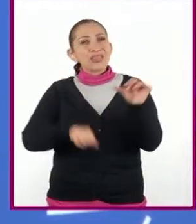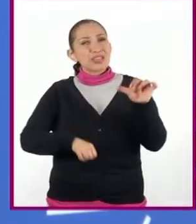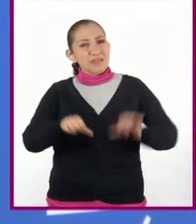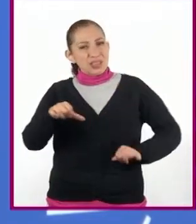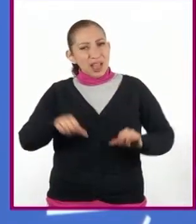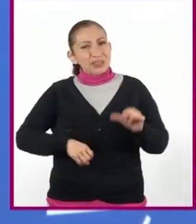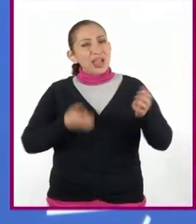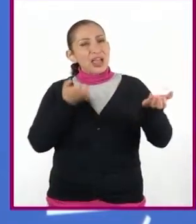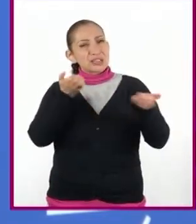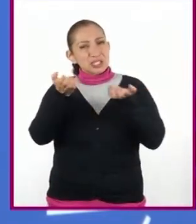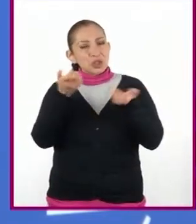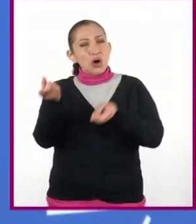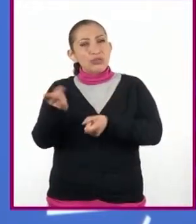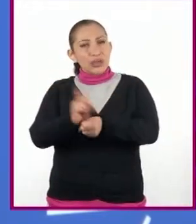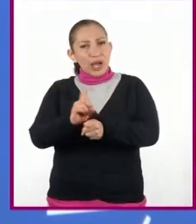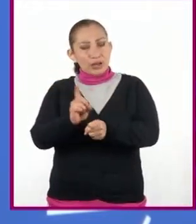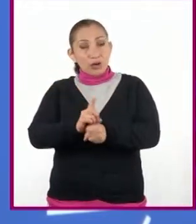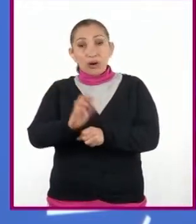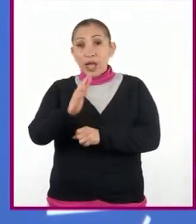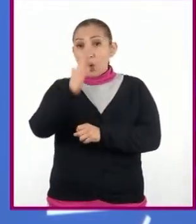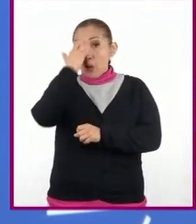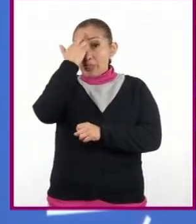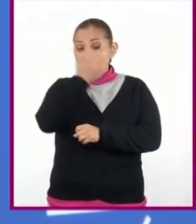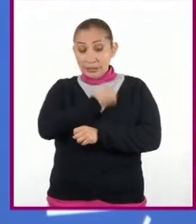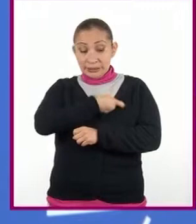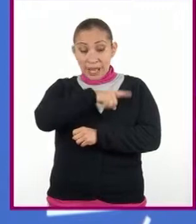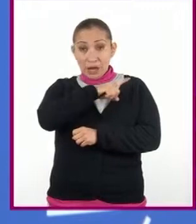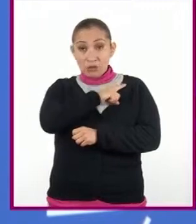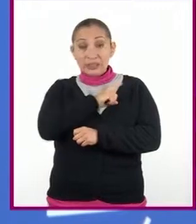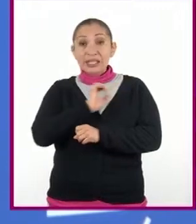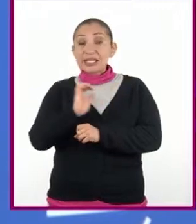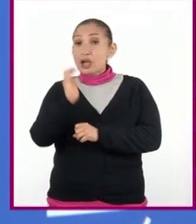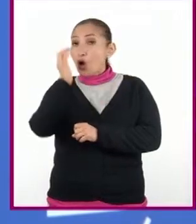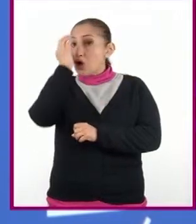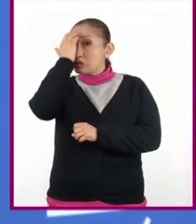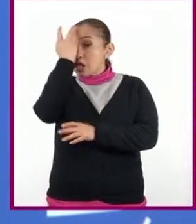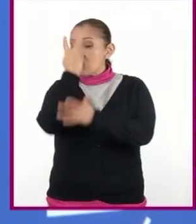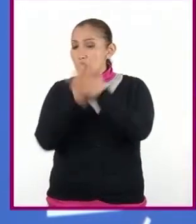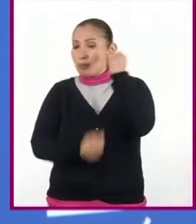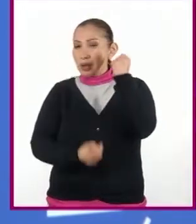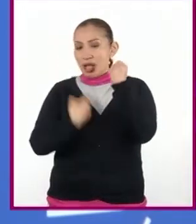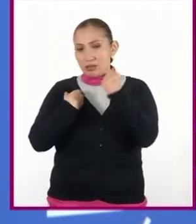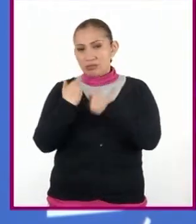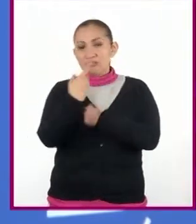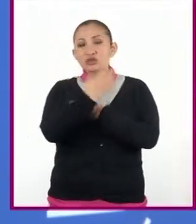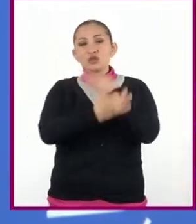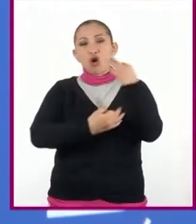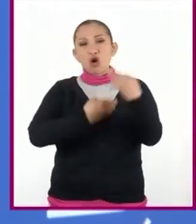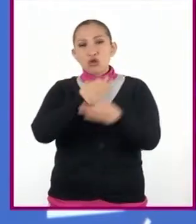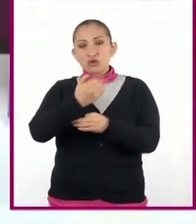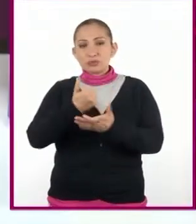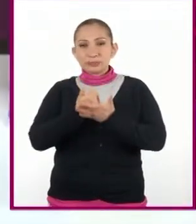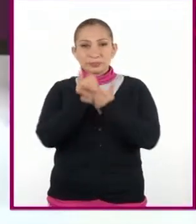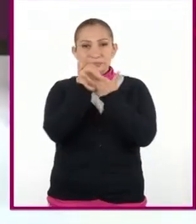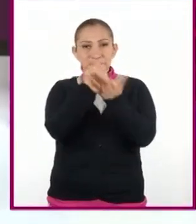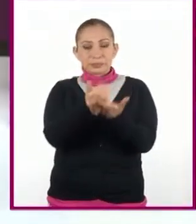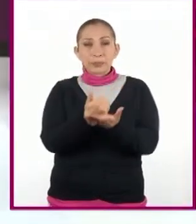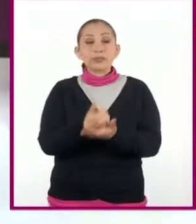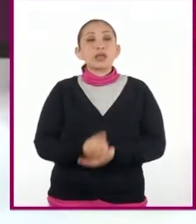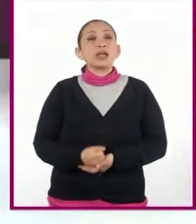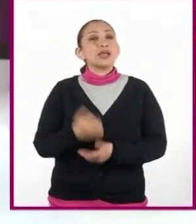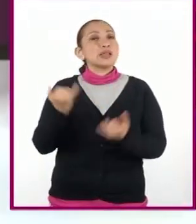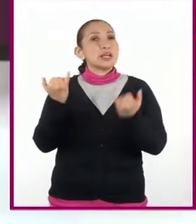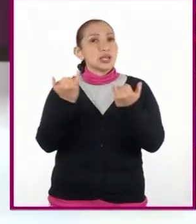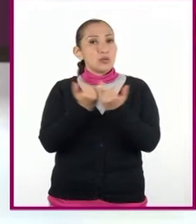física diariamente. Recuerden que la salud como el conocimiento es una tarea en la que colaboramos todos. Esta nueva